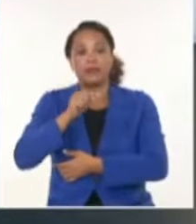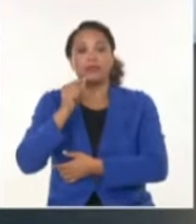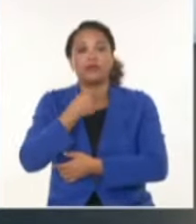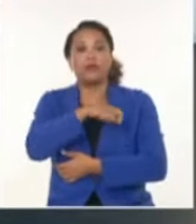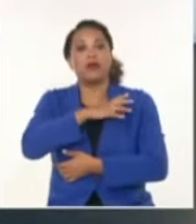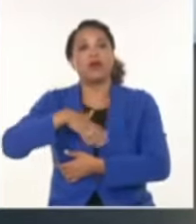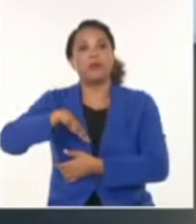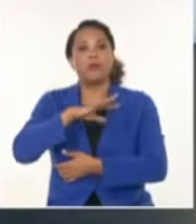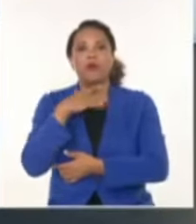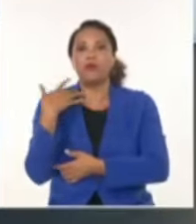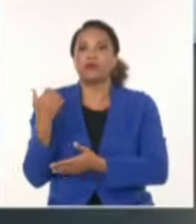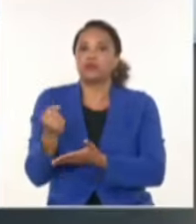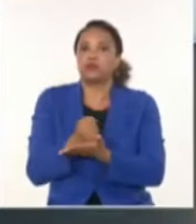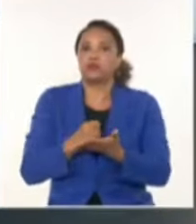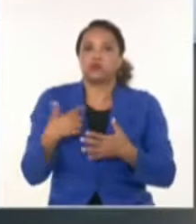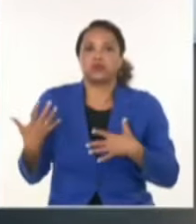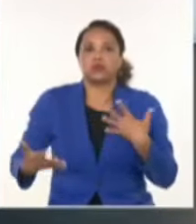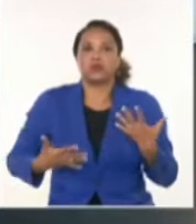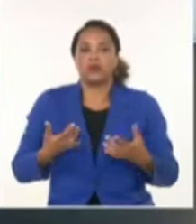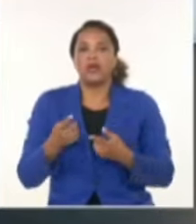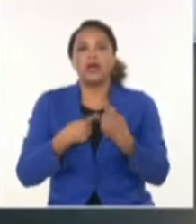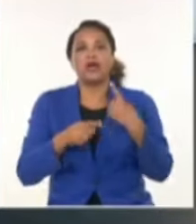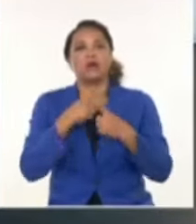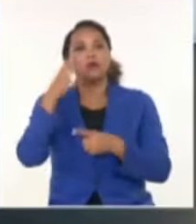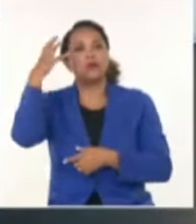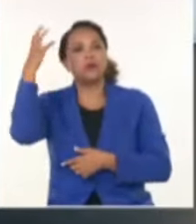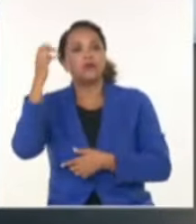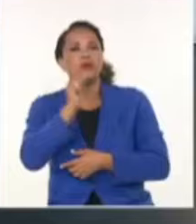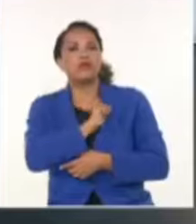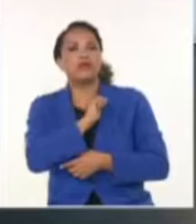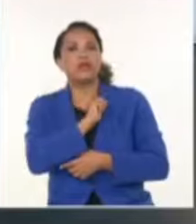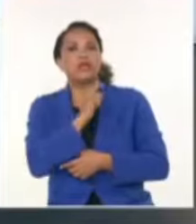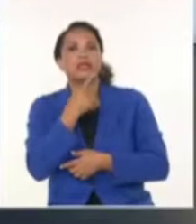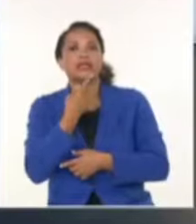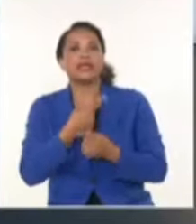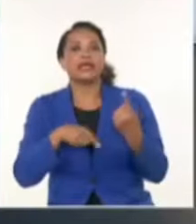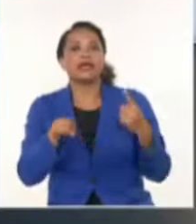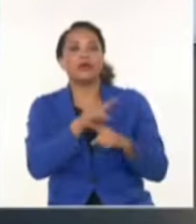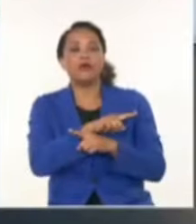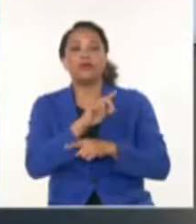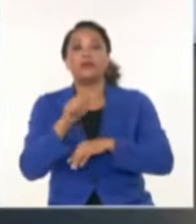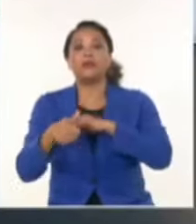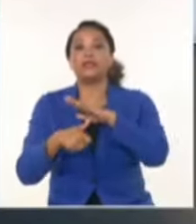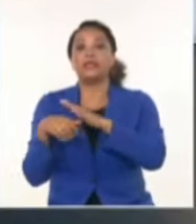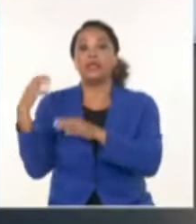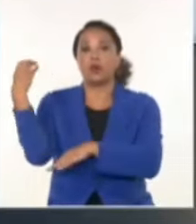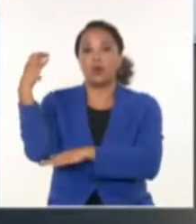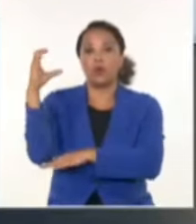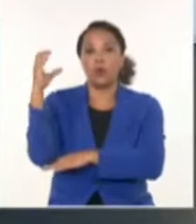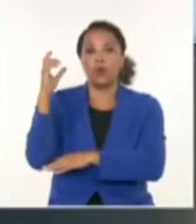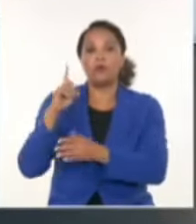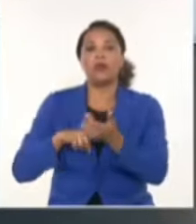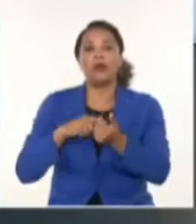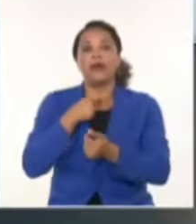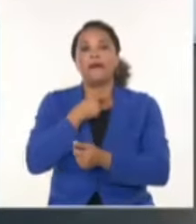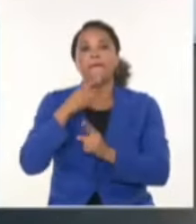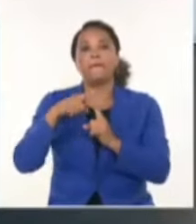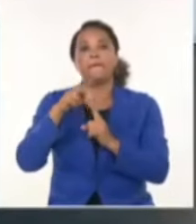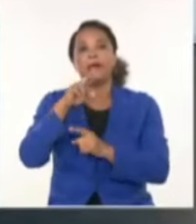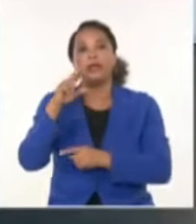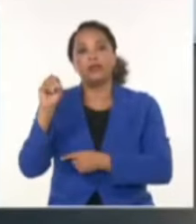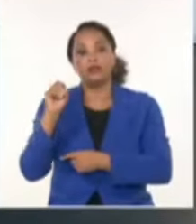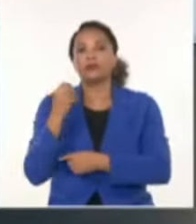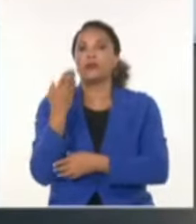internacional. Mientras algunos gobiernos buscan echarle más leña al fuego, el presidente colombiano Gustavo Petro insistió hoy en la no